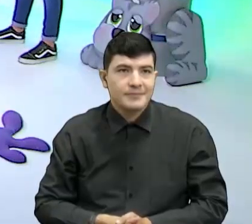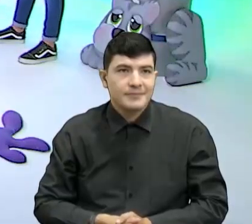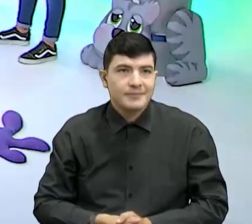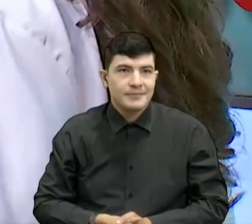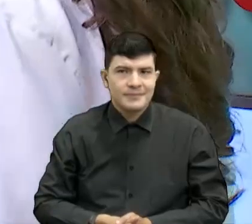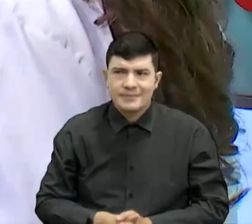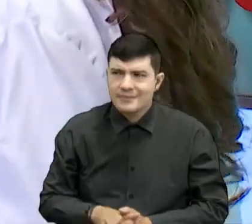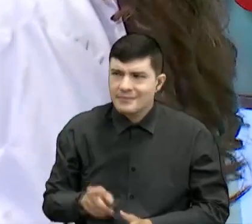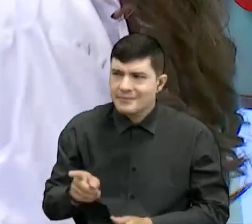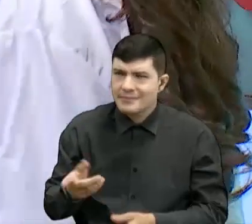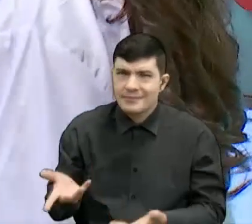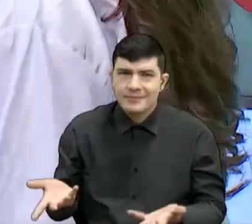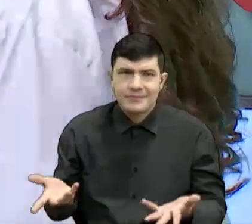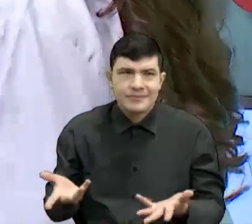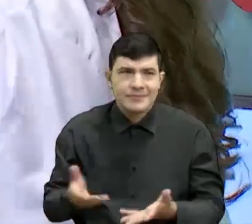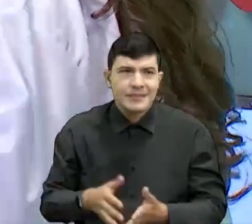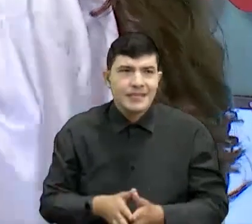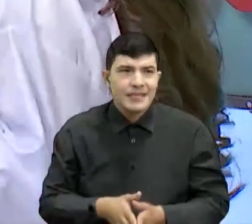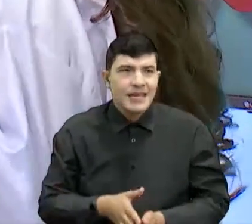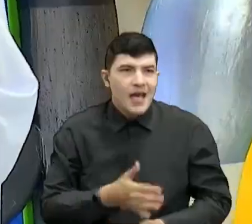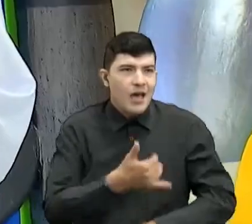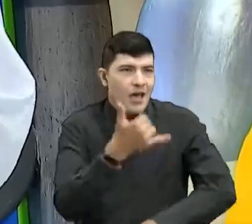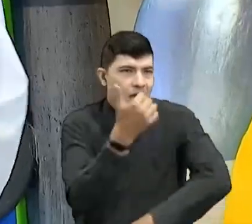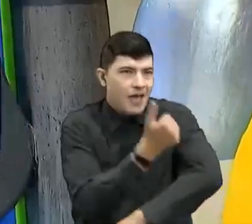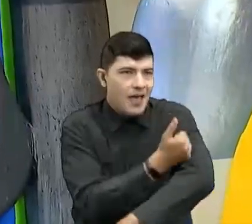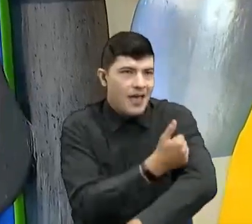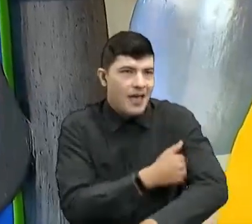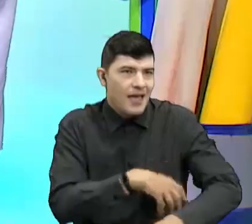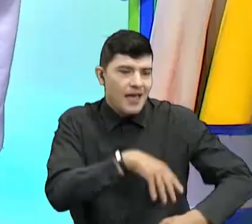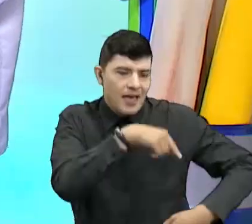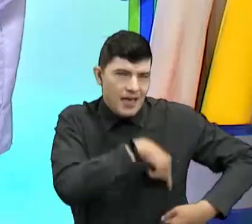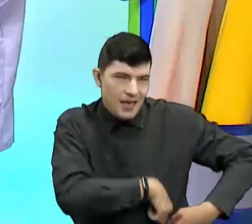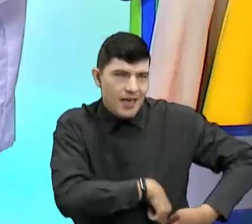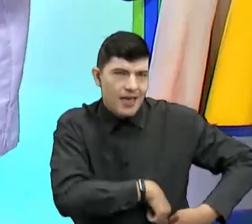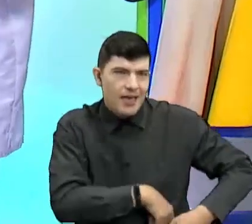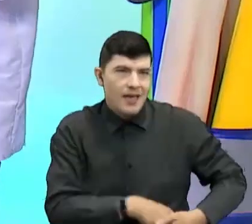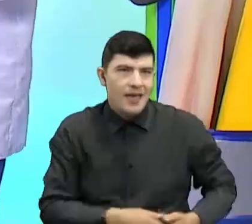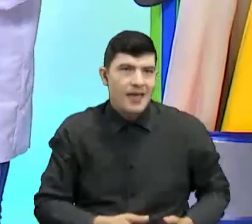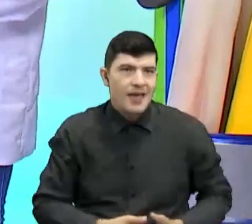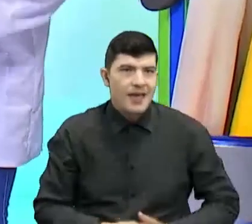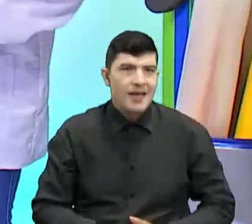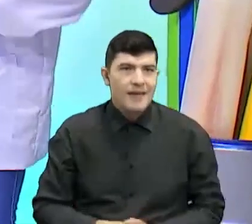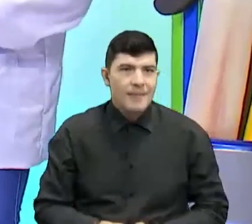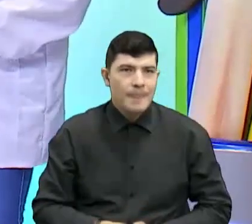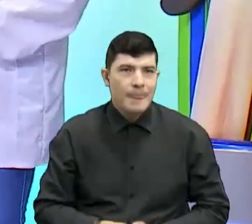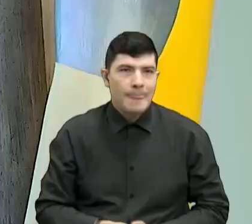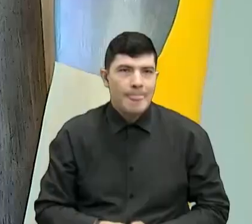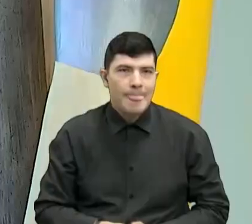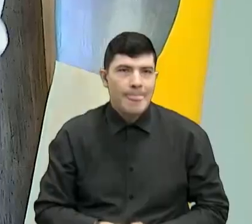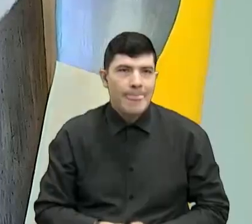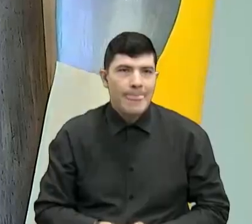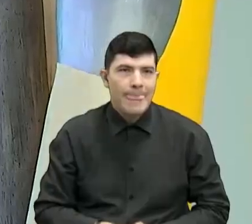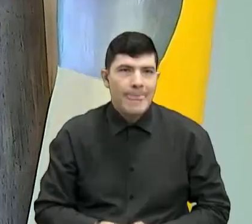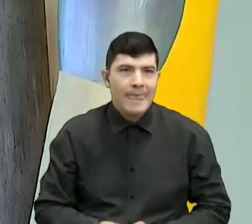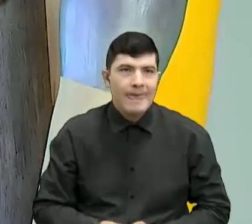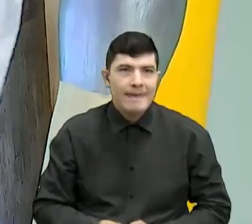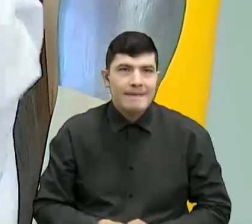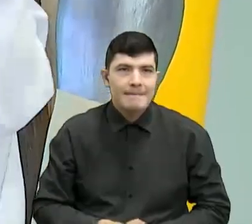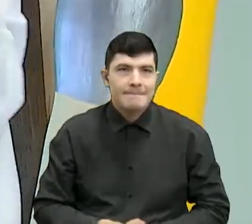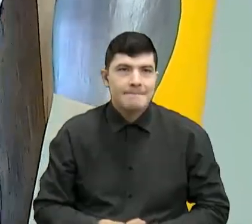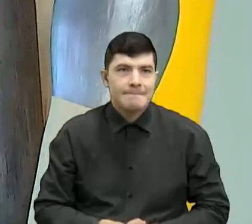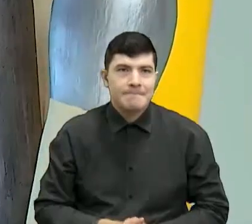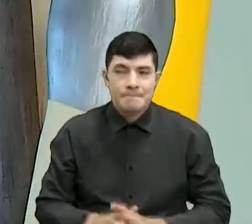me va a colocar? Una inyección. ¡Ay, no! Pero aquí en el bolsillo. Ah, bueno. Para que la tenga pendiente. Listo. A ver, ¿ya quedé